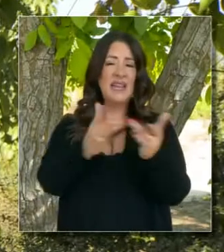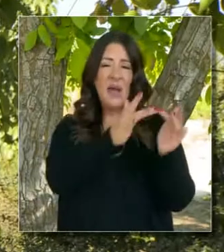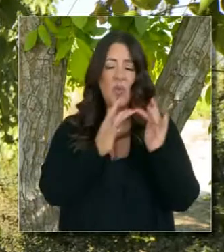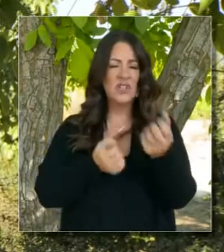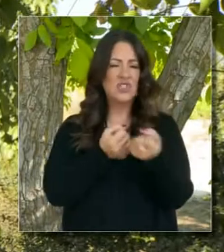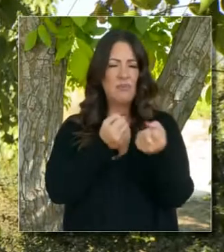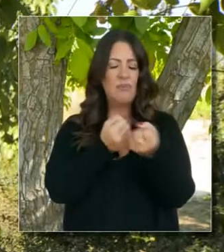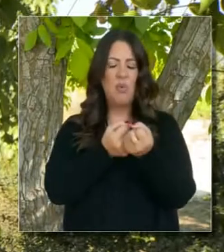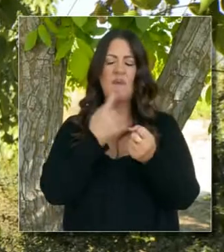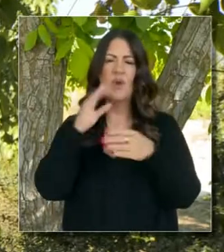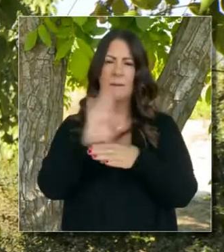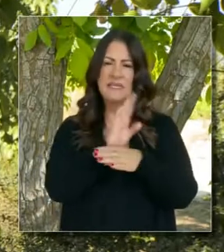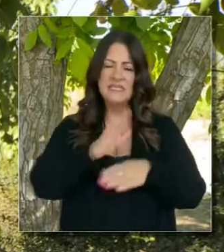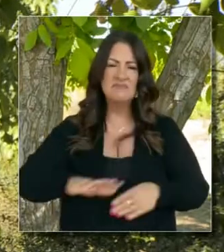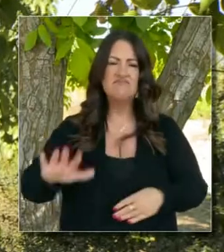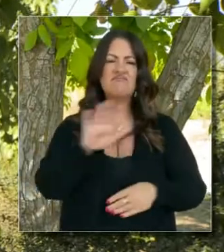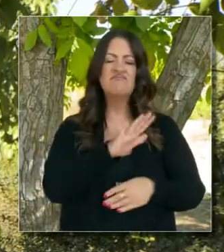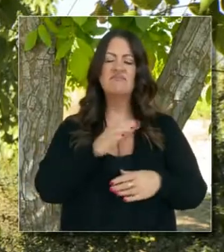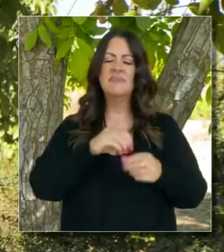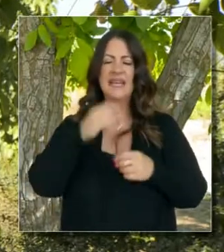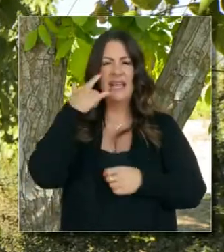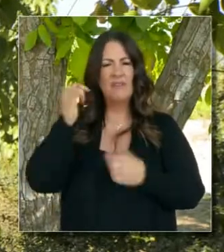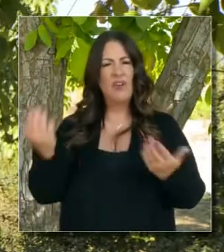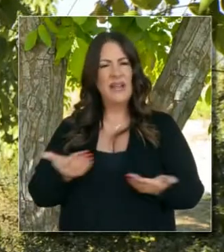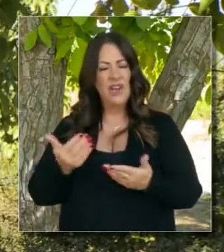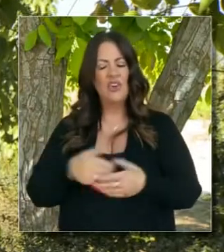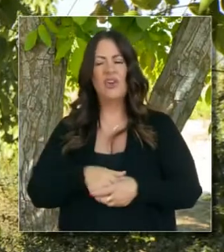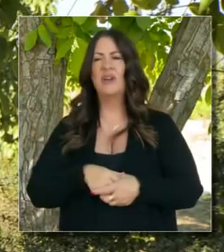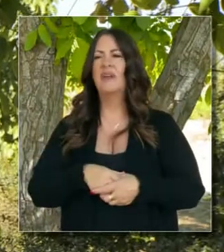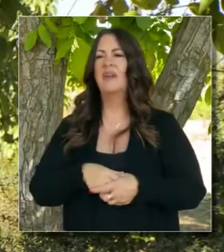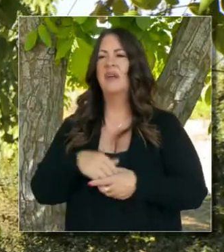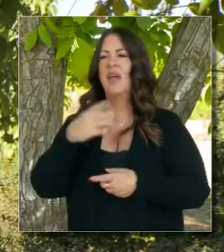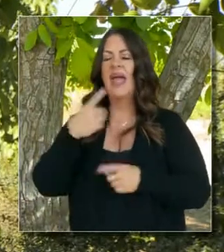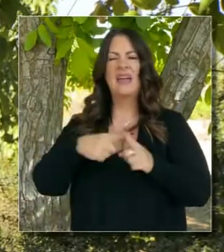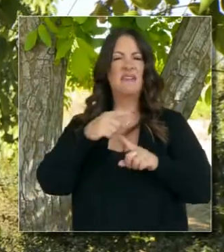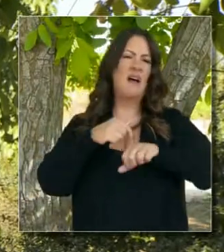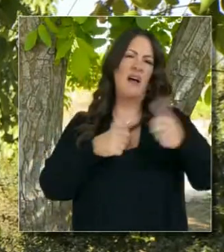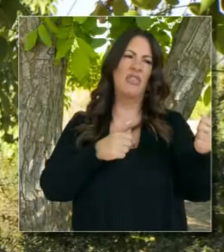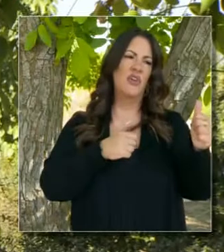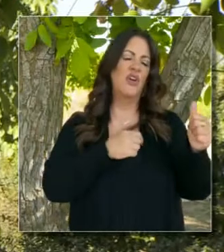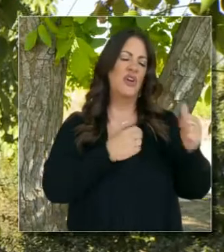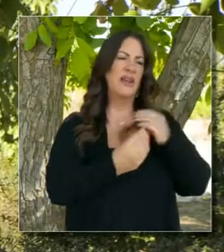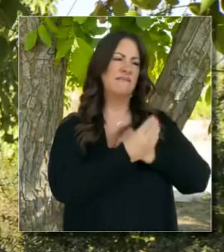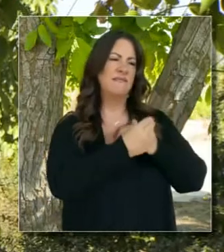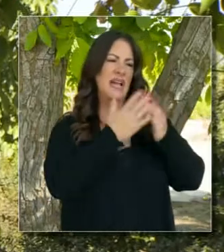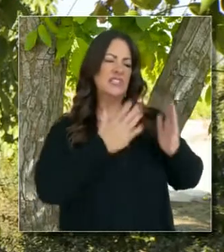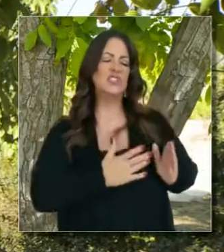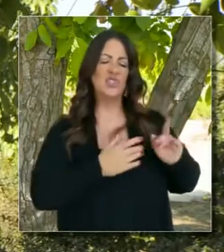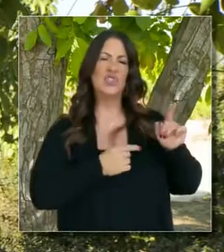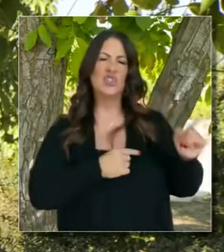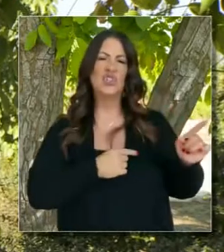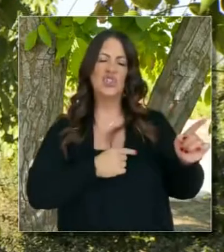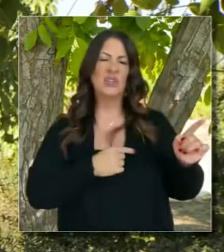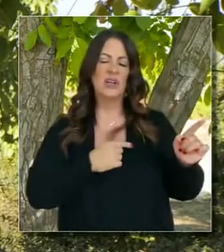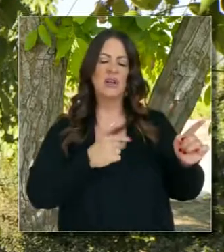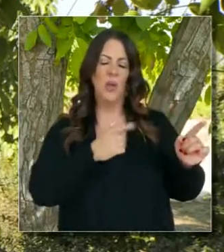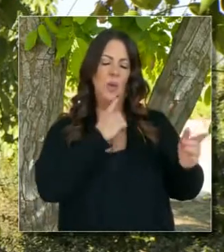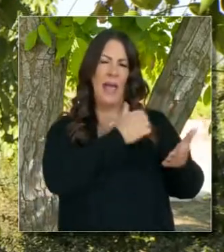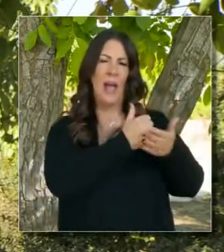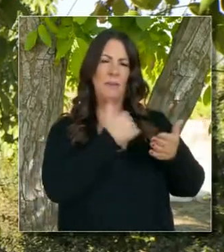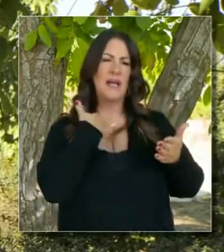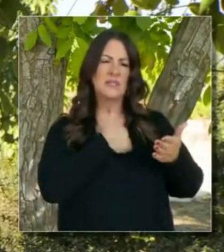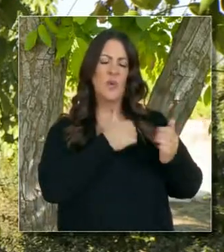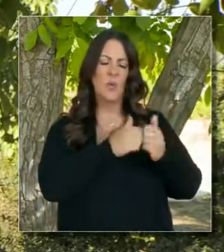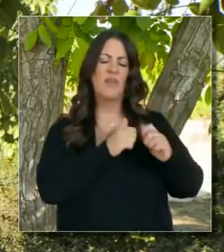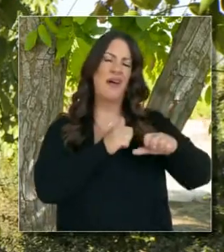que existe y que persiste a lo ancho del Estado de California en el espacio comercial. Y otros consejeros que tenemos menos formal, que